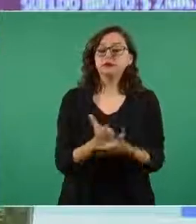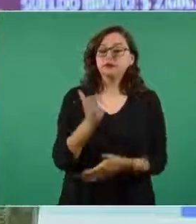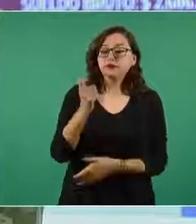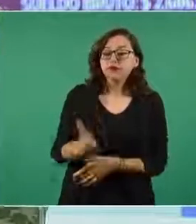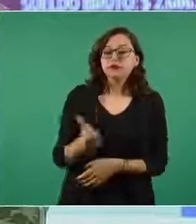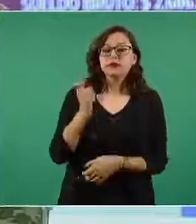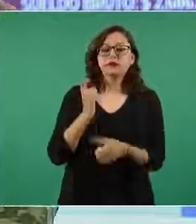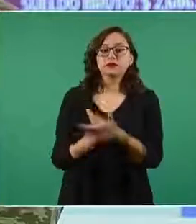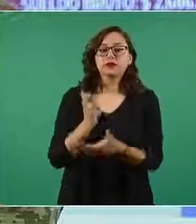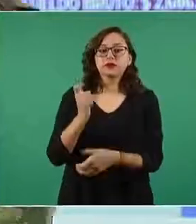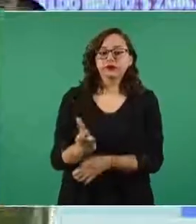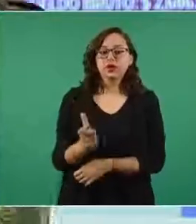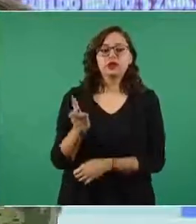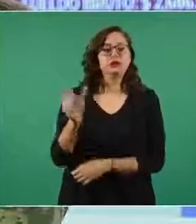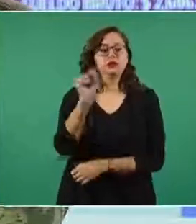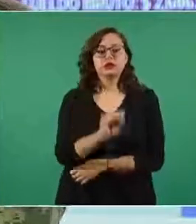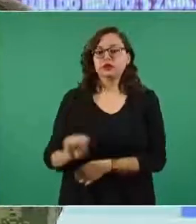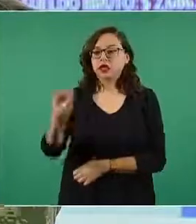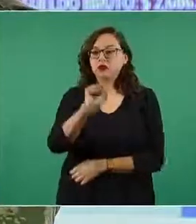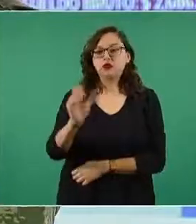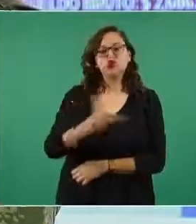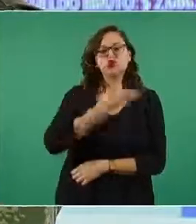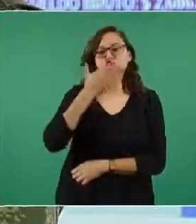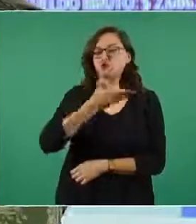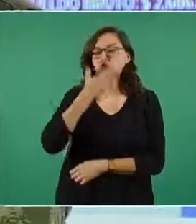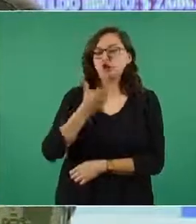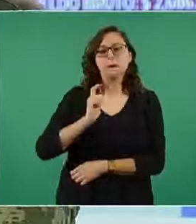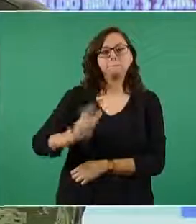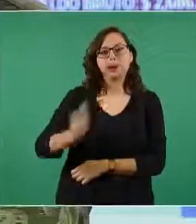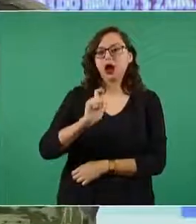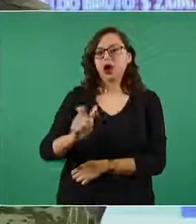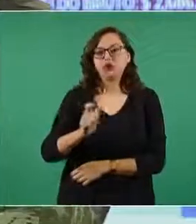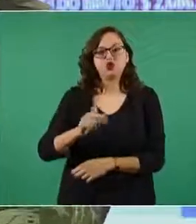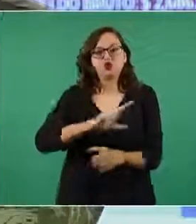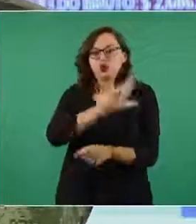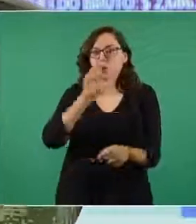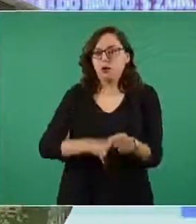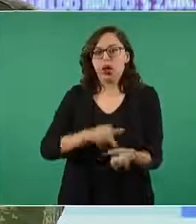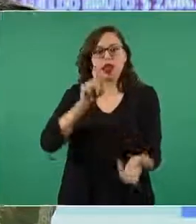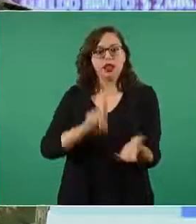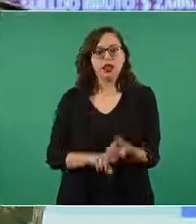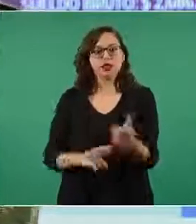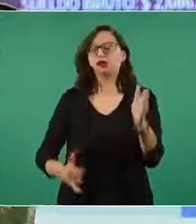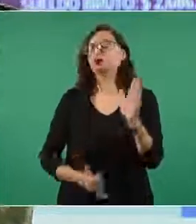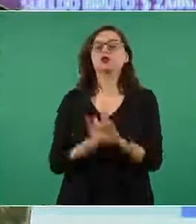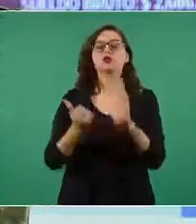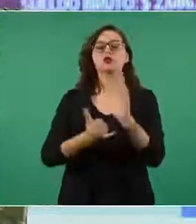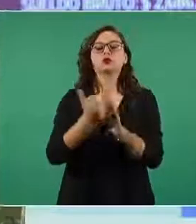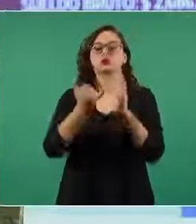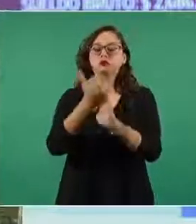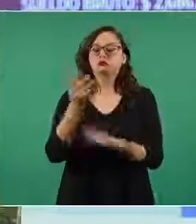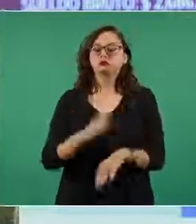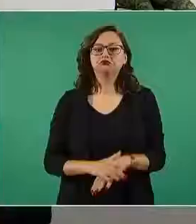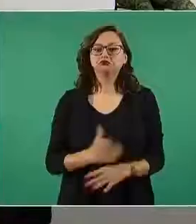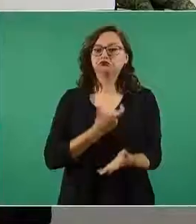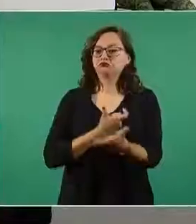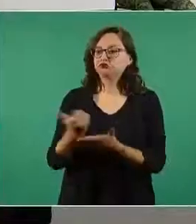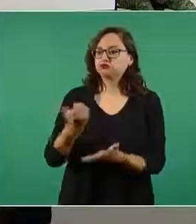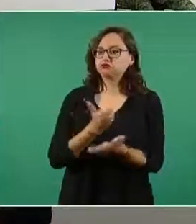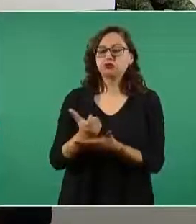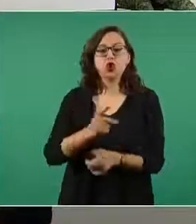semanalmente los días sábados como en cualquier obra los salarios se encuentran dentro de la media nacional de la industria de la construcción